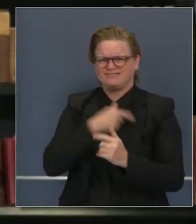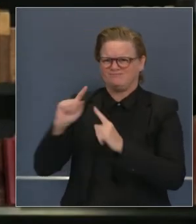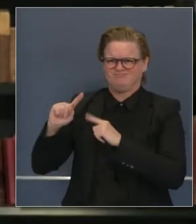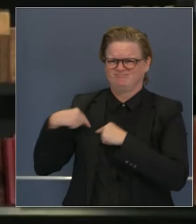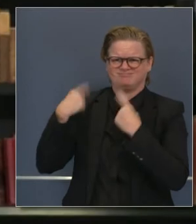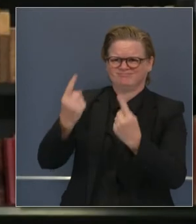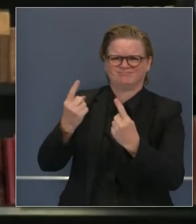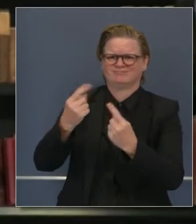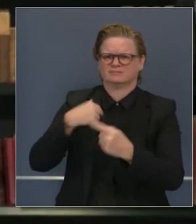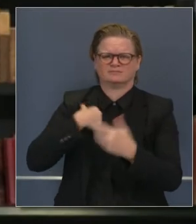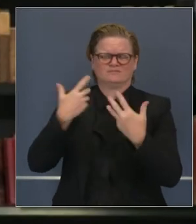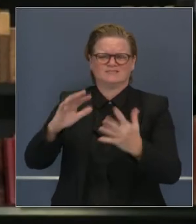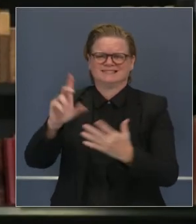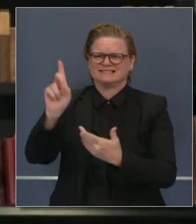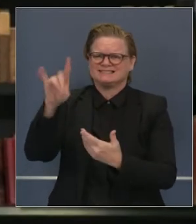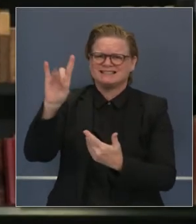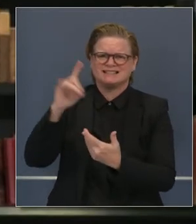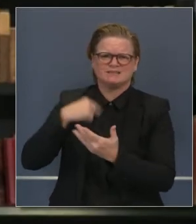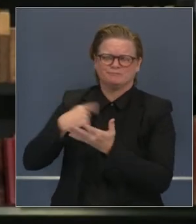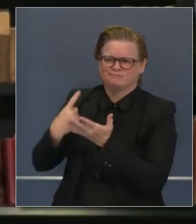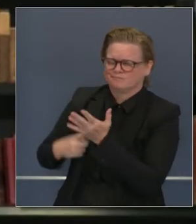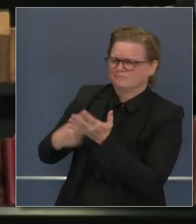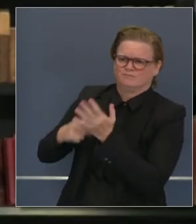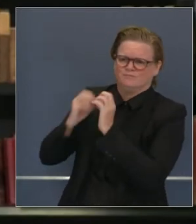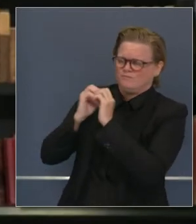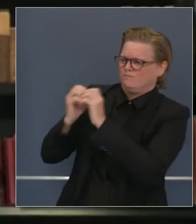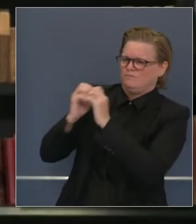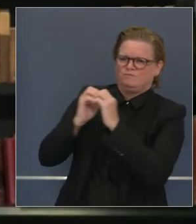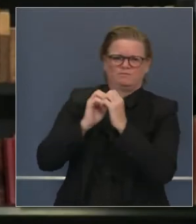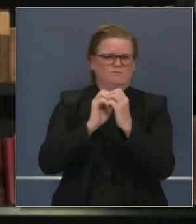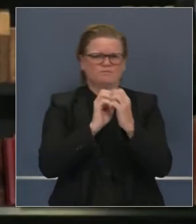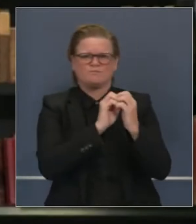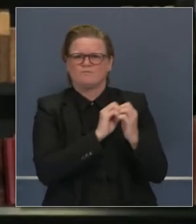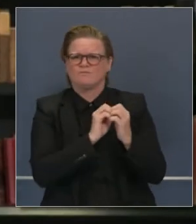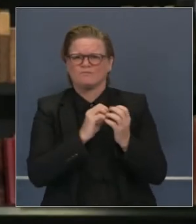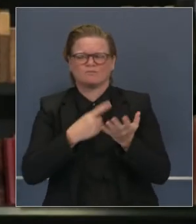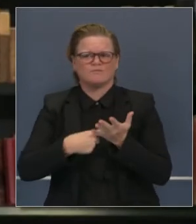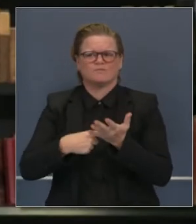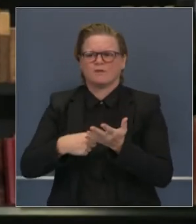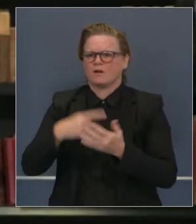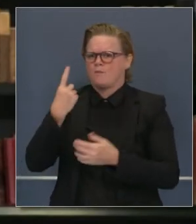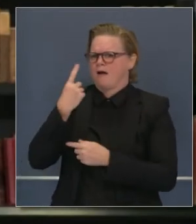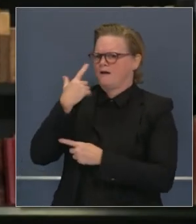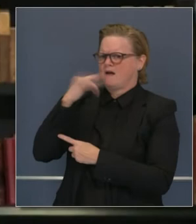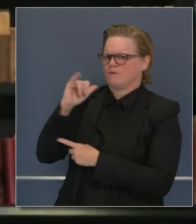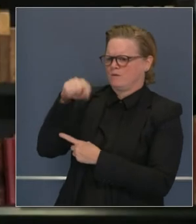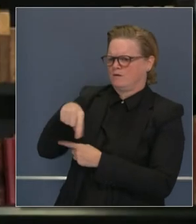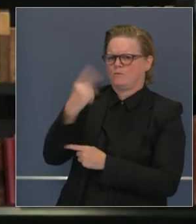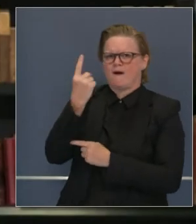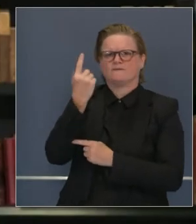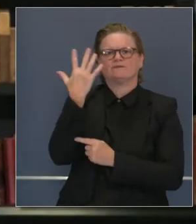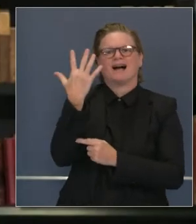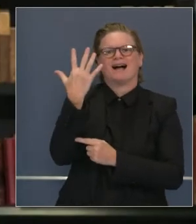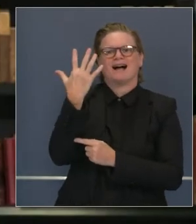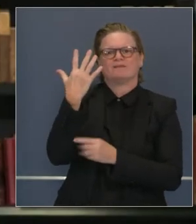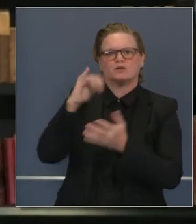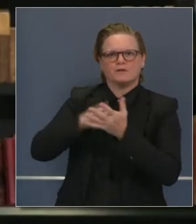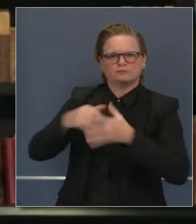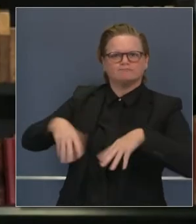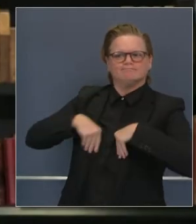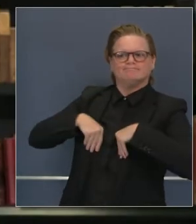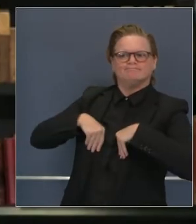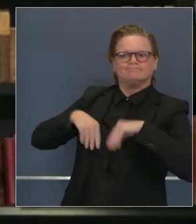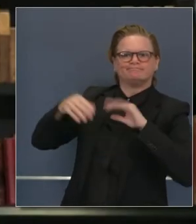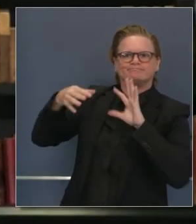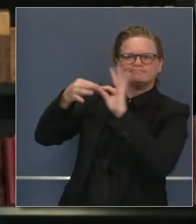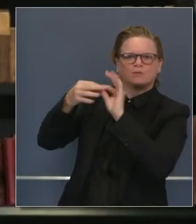Les recuerdo que California es una de cinco jurisdicciones haciendo microplanificación con el gobierno federal, con CDC